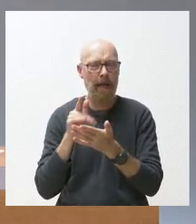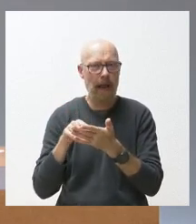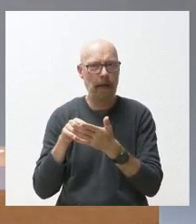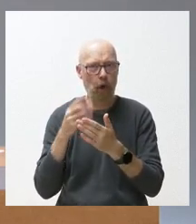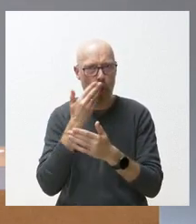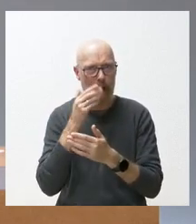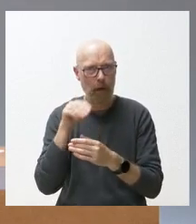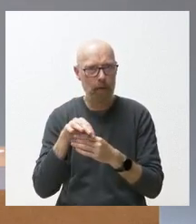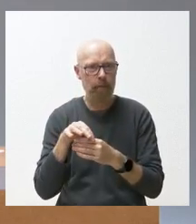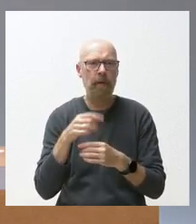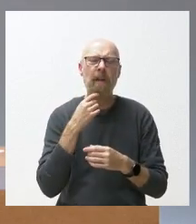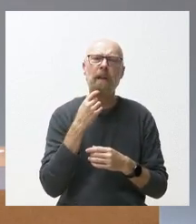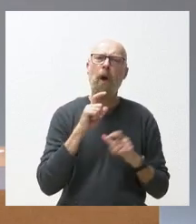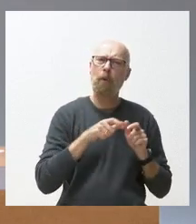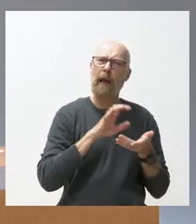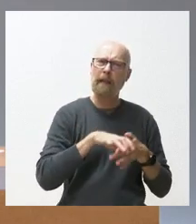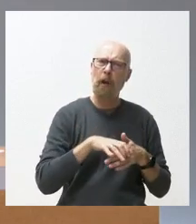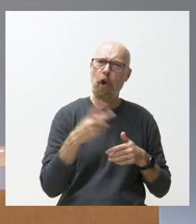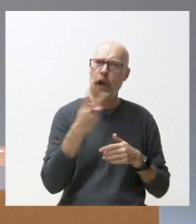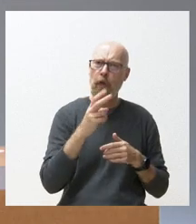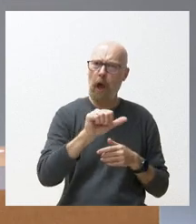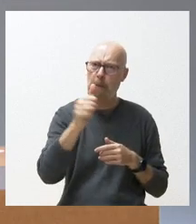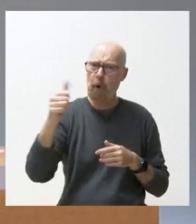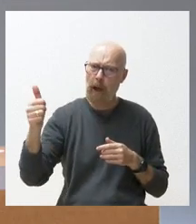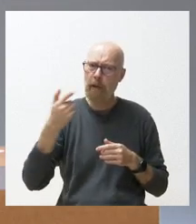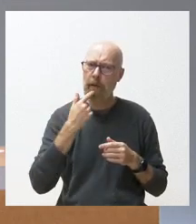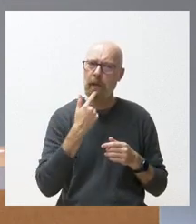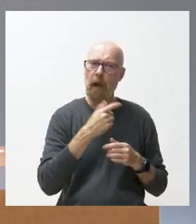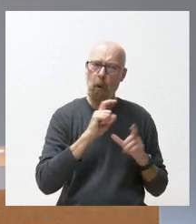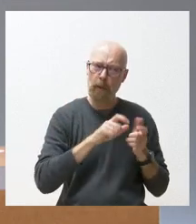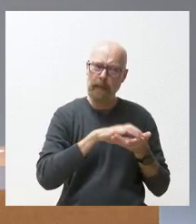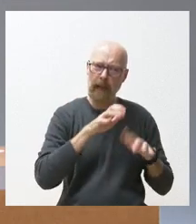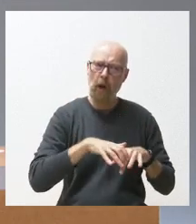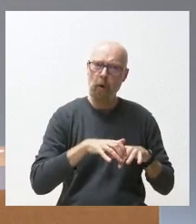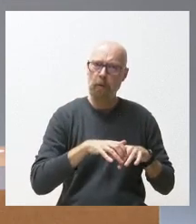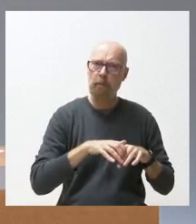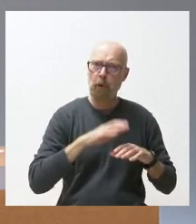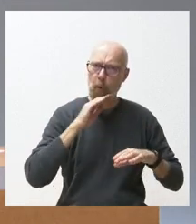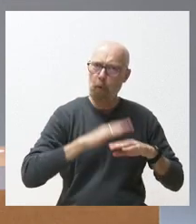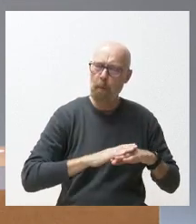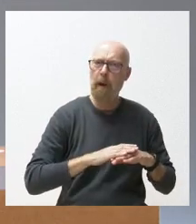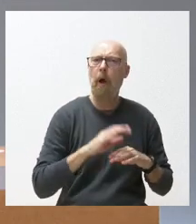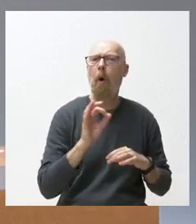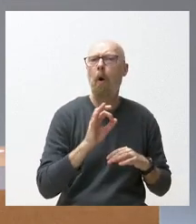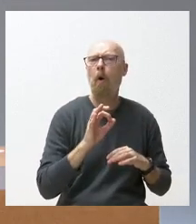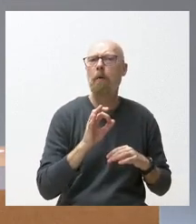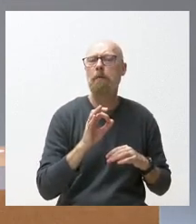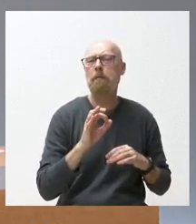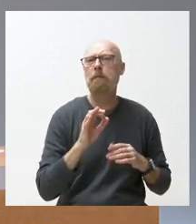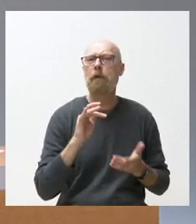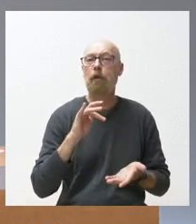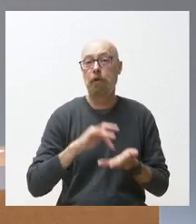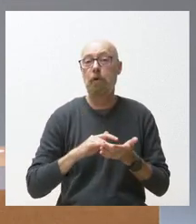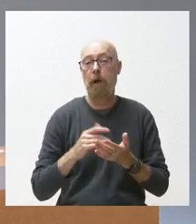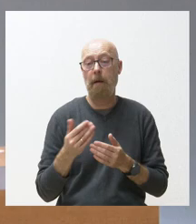la voluntad de cumplir ambas resoluciones del Parlamento Autonómico ha habido alguna ocasión ya en la que nos han dicho